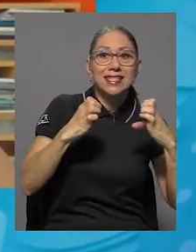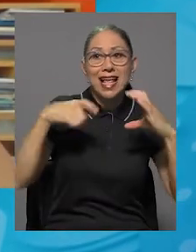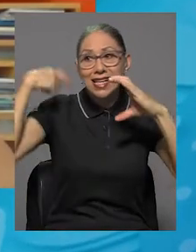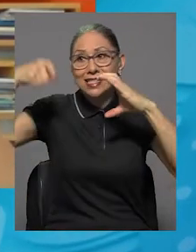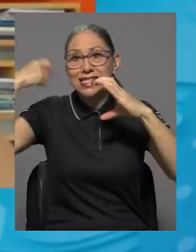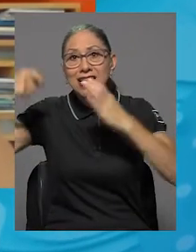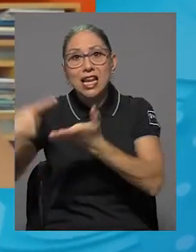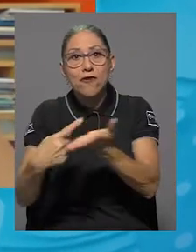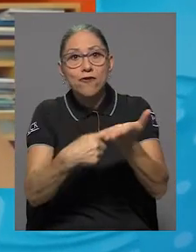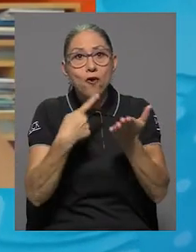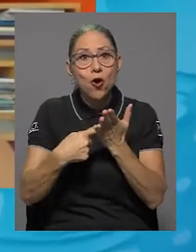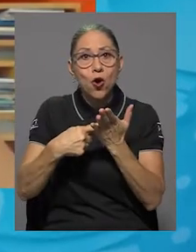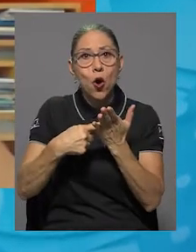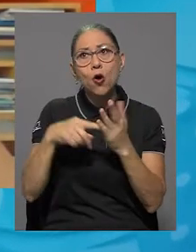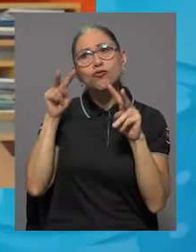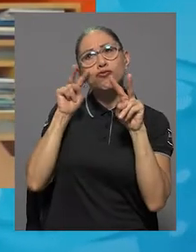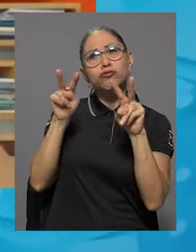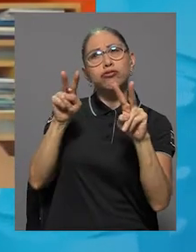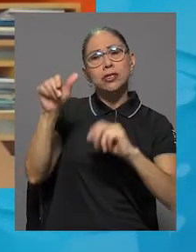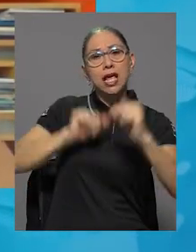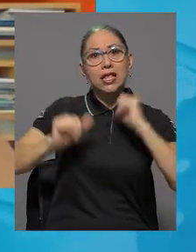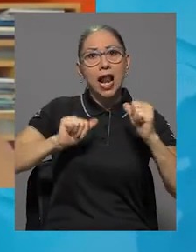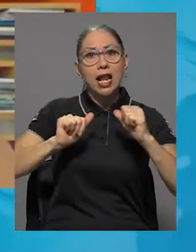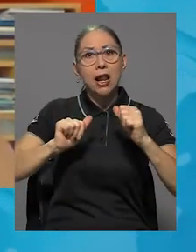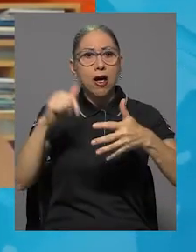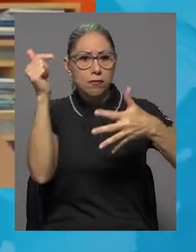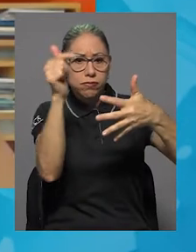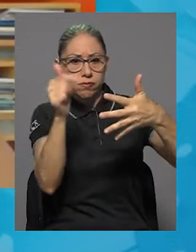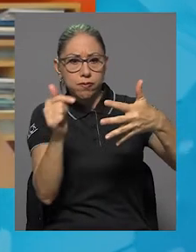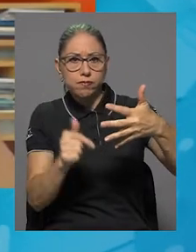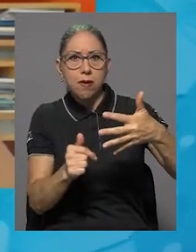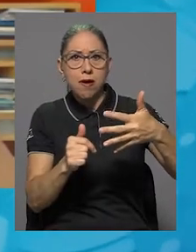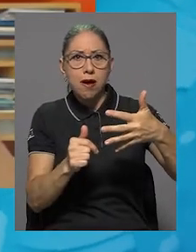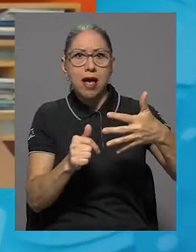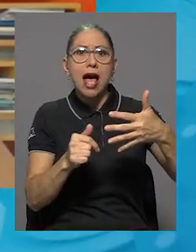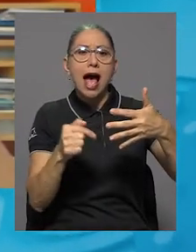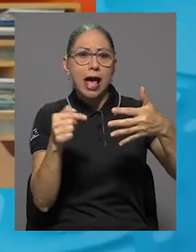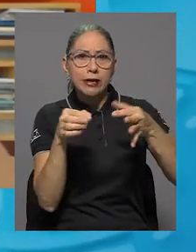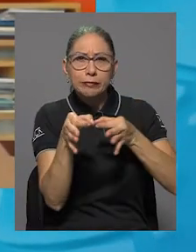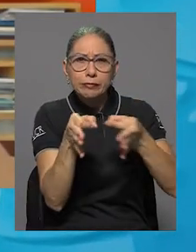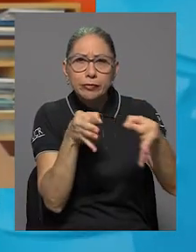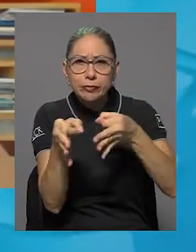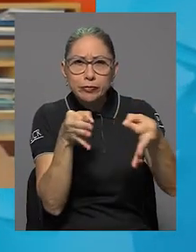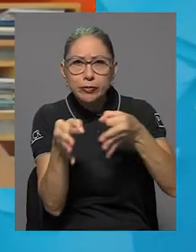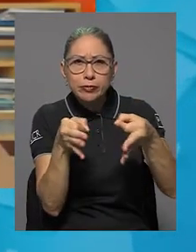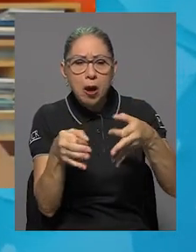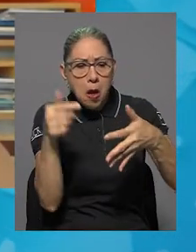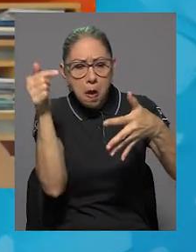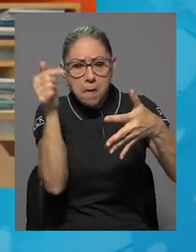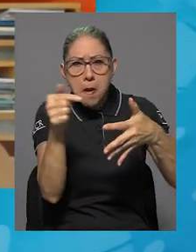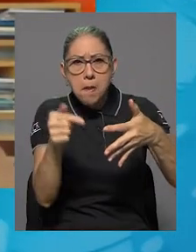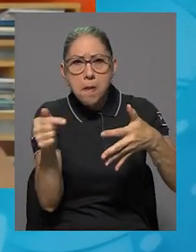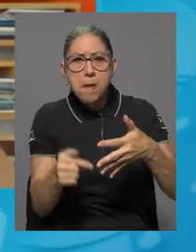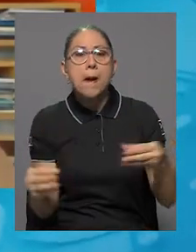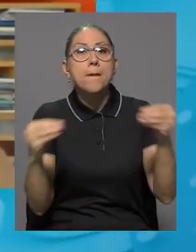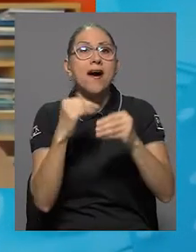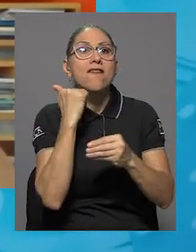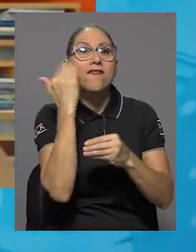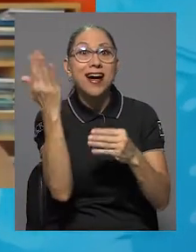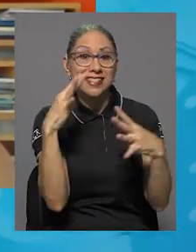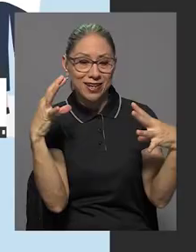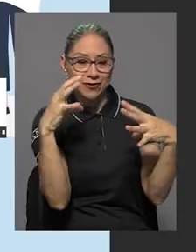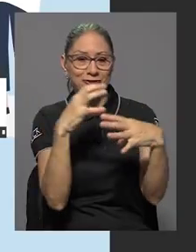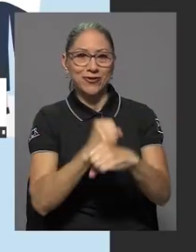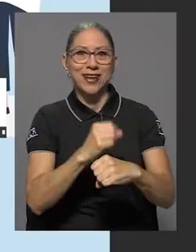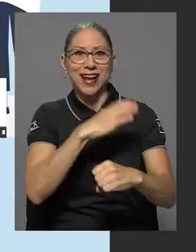teatral. Todas ellas tienen una estructura, ¿verdad?, donde te dan los pasos a seguir para que sea más fácil y tenga esta característica de